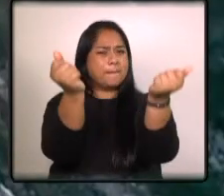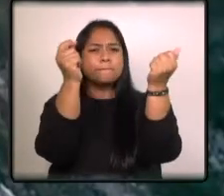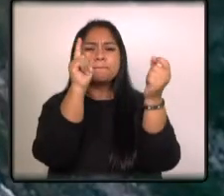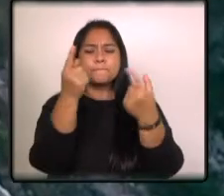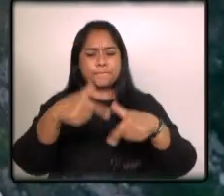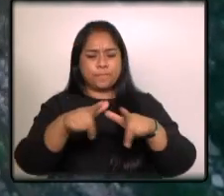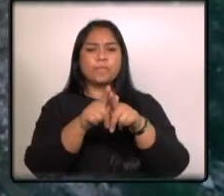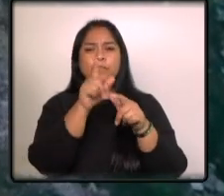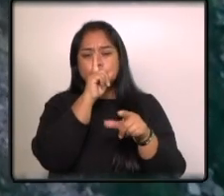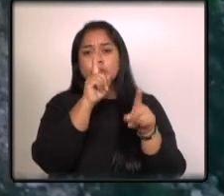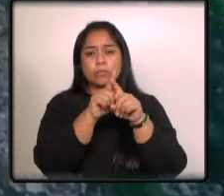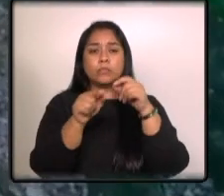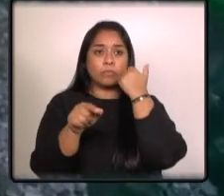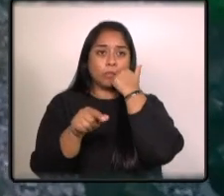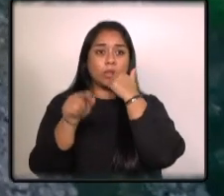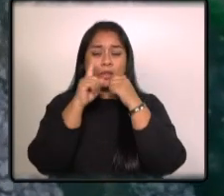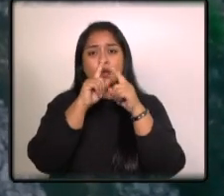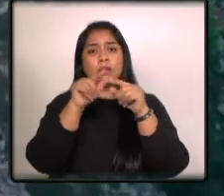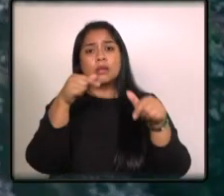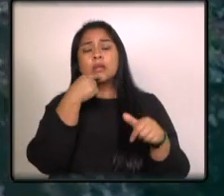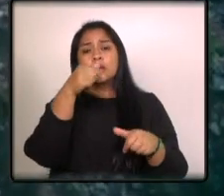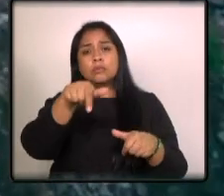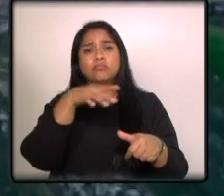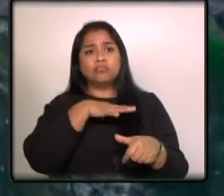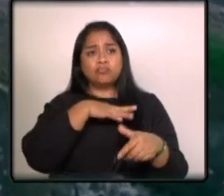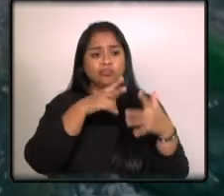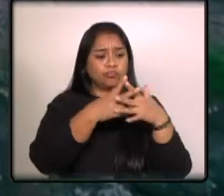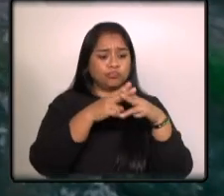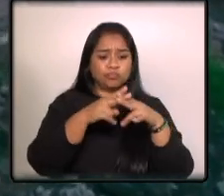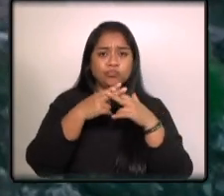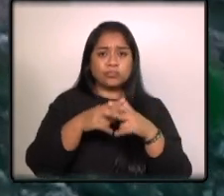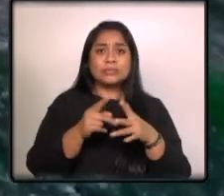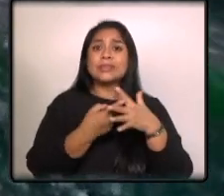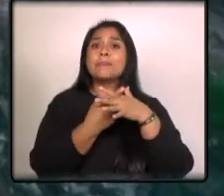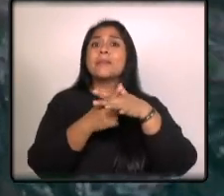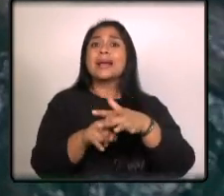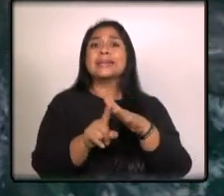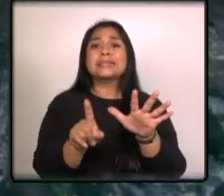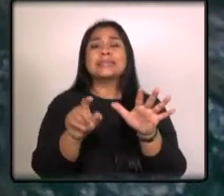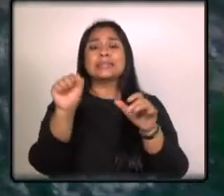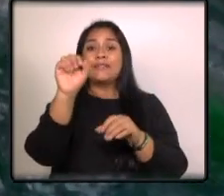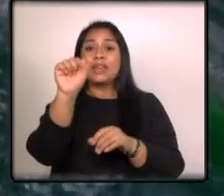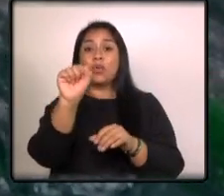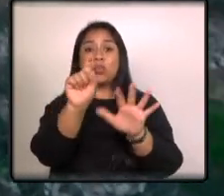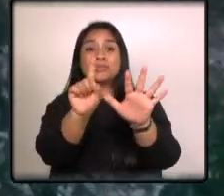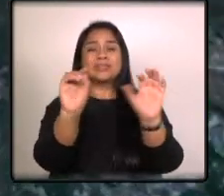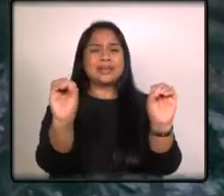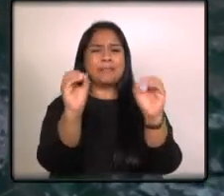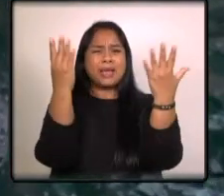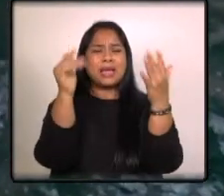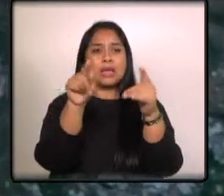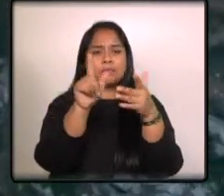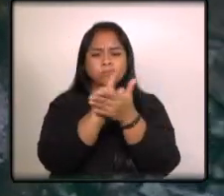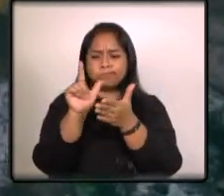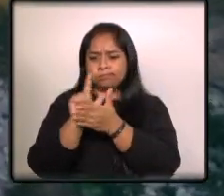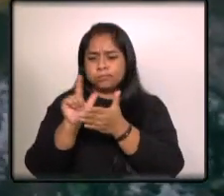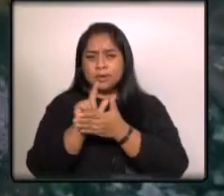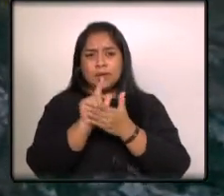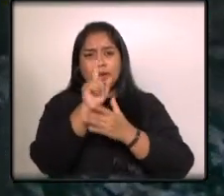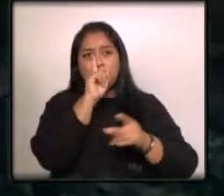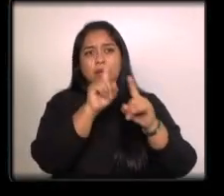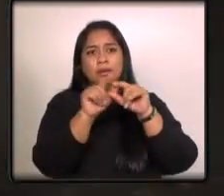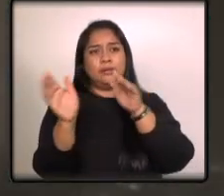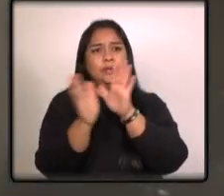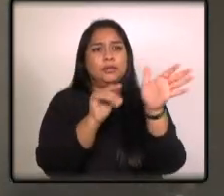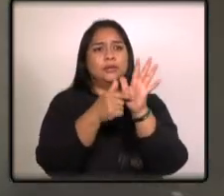lugar la reparación de este tramo carretero inició el sábado a las 6 de la mañana con los trabajos de limpieza luego se